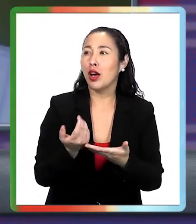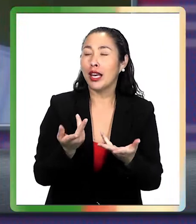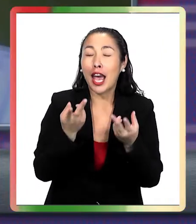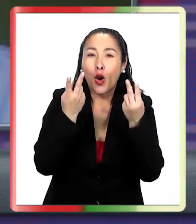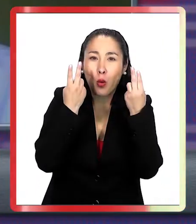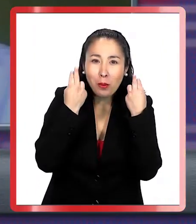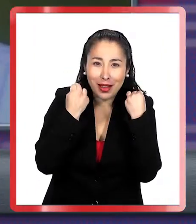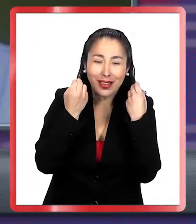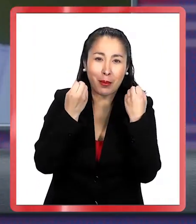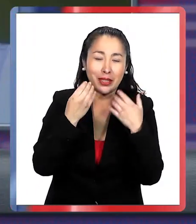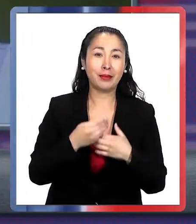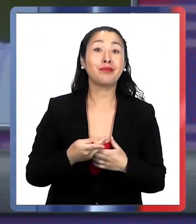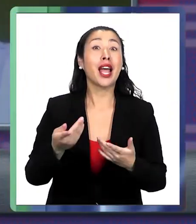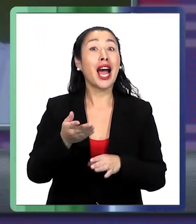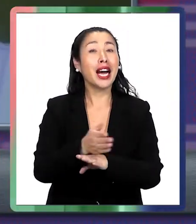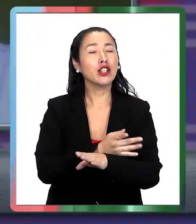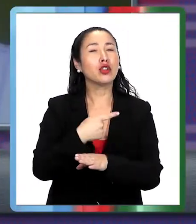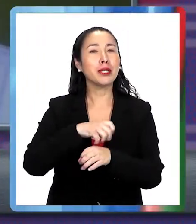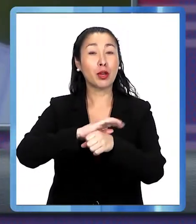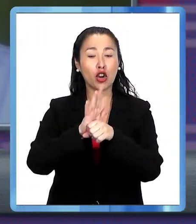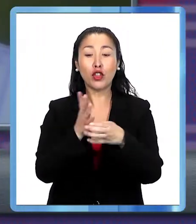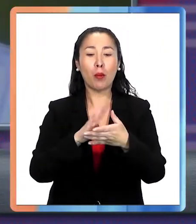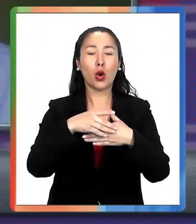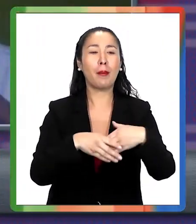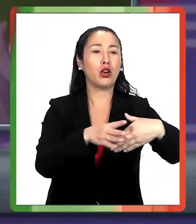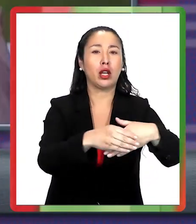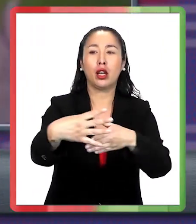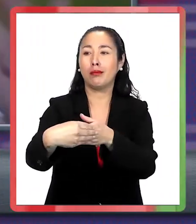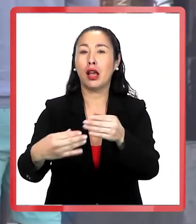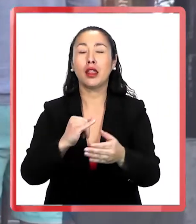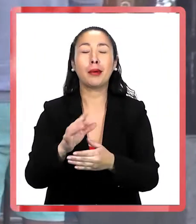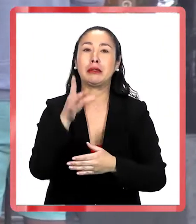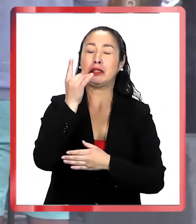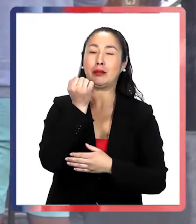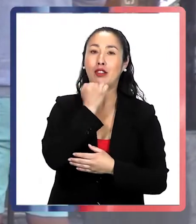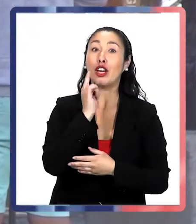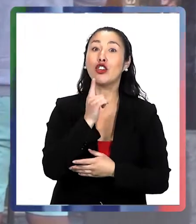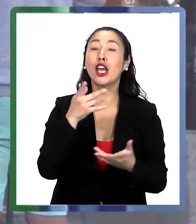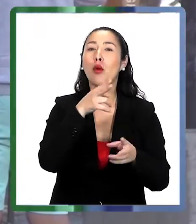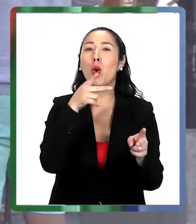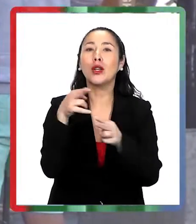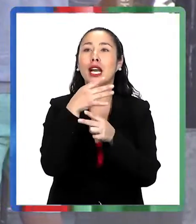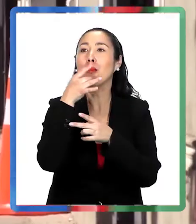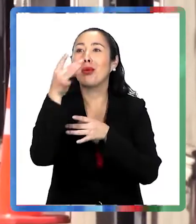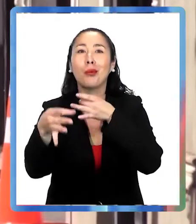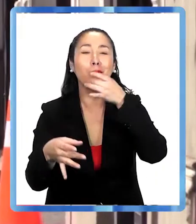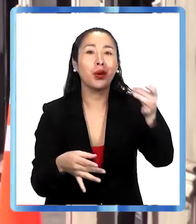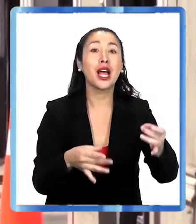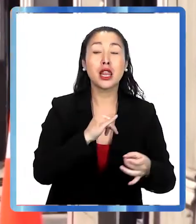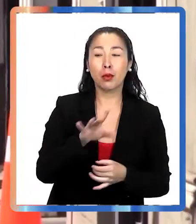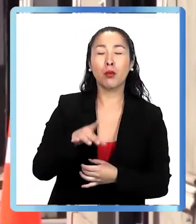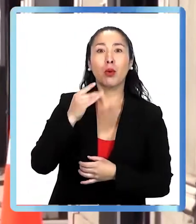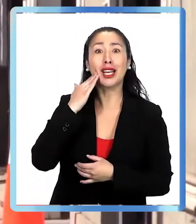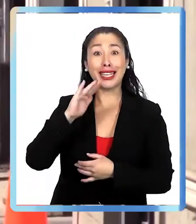muy humildes. Partimos diciendo que el virus se contagiaba por las manos, después supimos que era por el aire, dijimos que los niños eran los